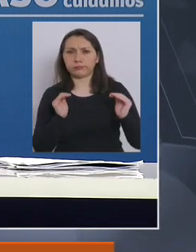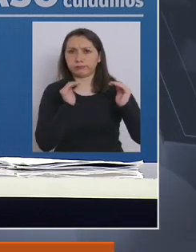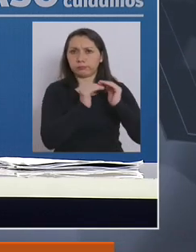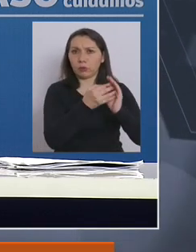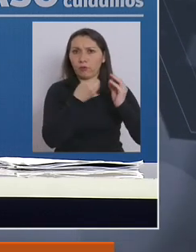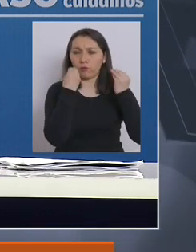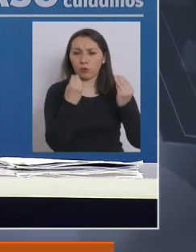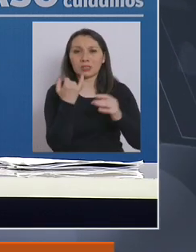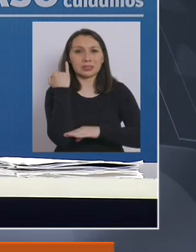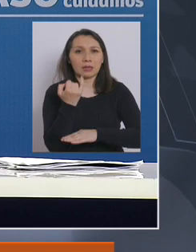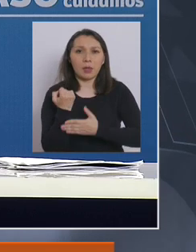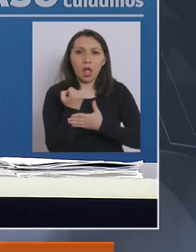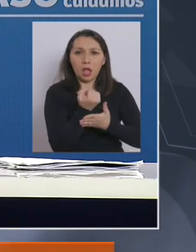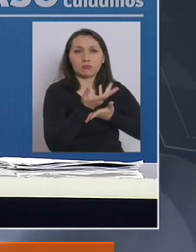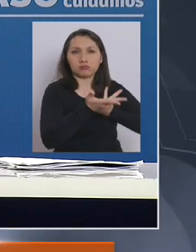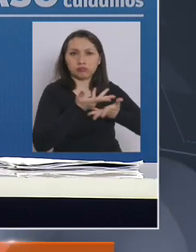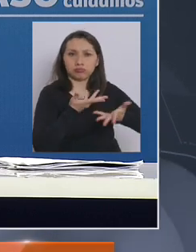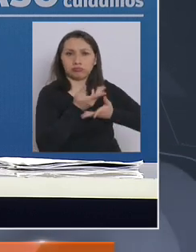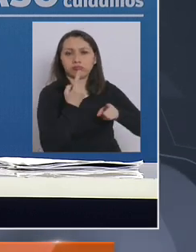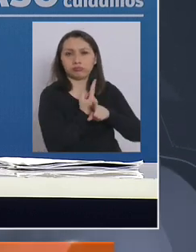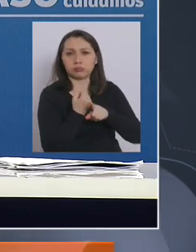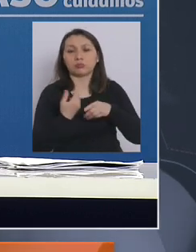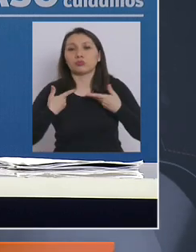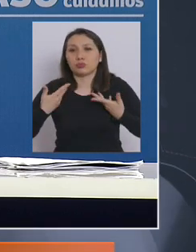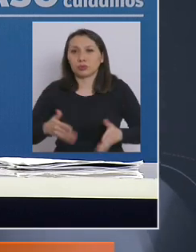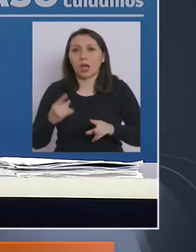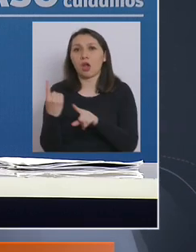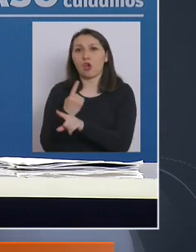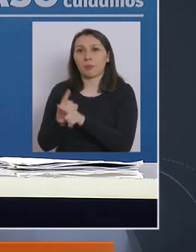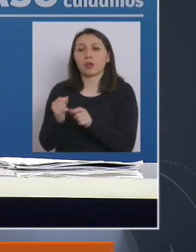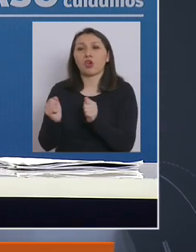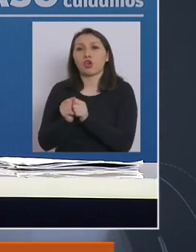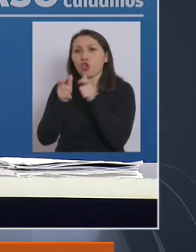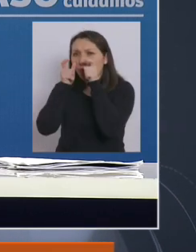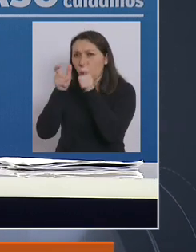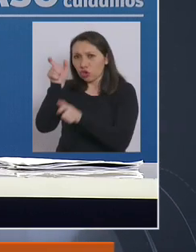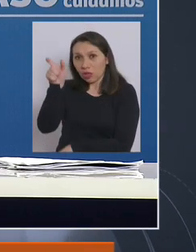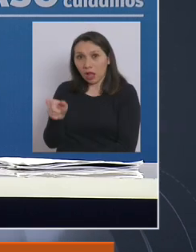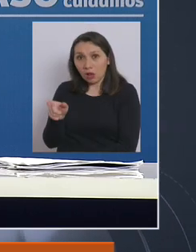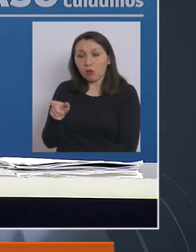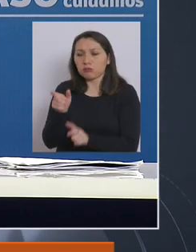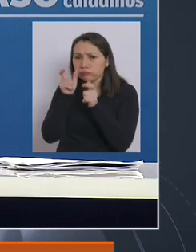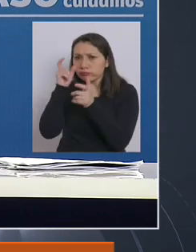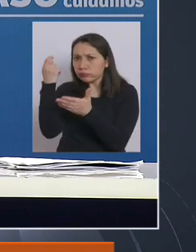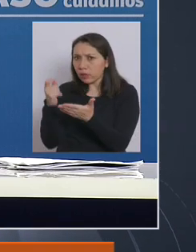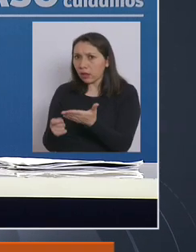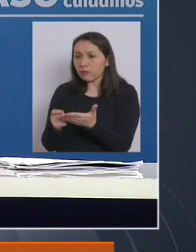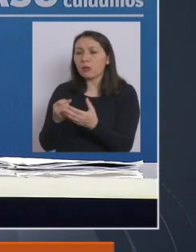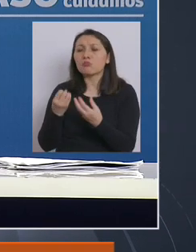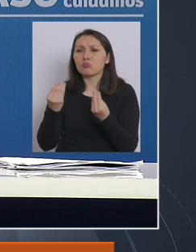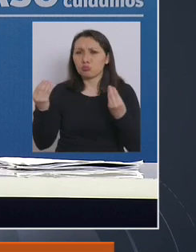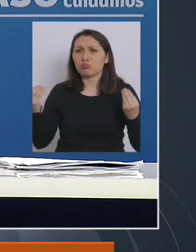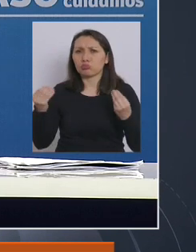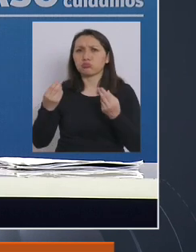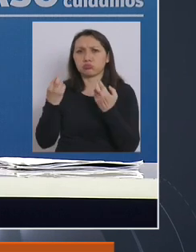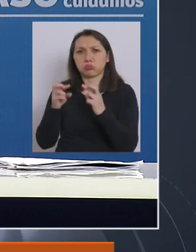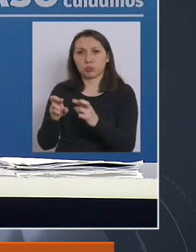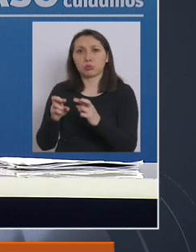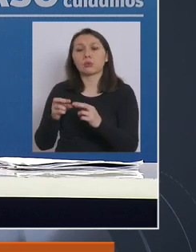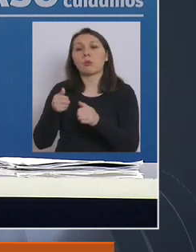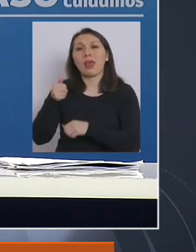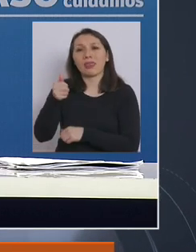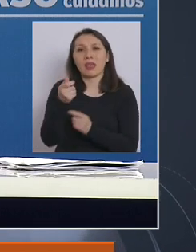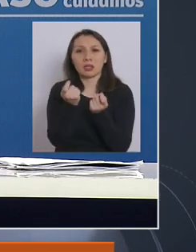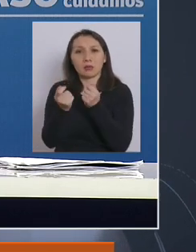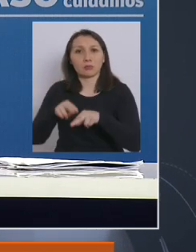siempre colaborando y dialogando. Yo he conversado con el Contralor en varias oportunidades, me he reunido con el Director del